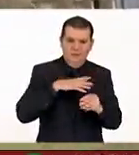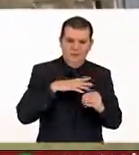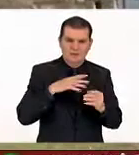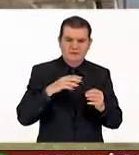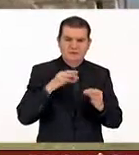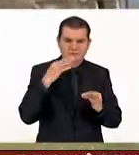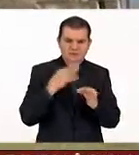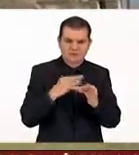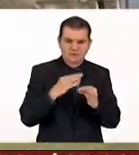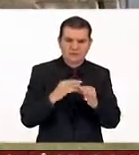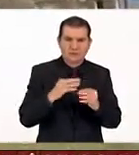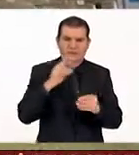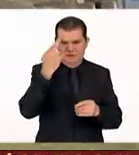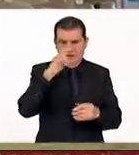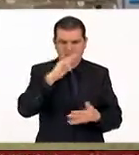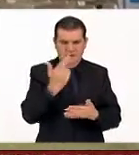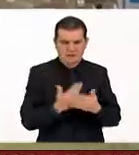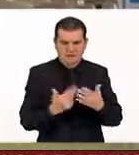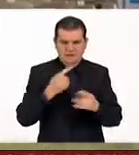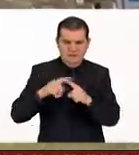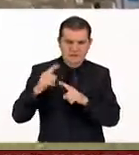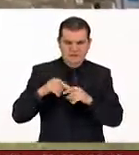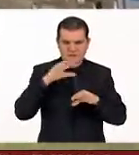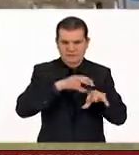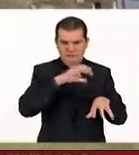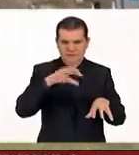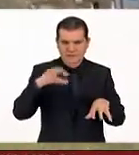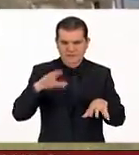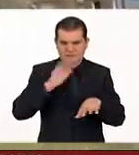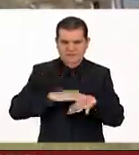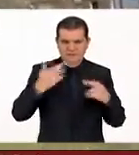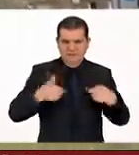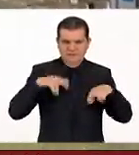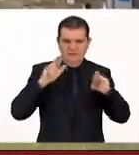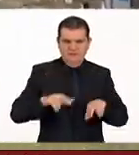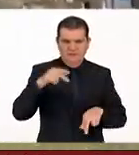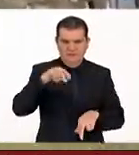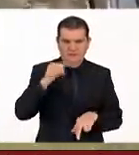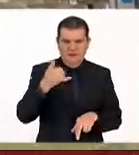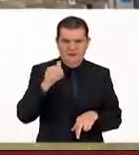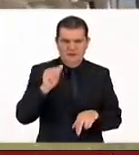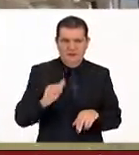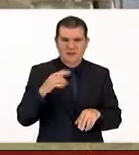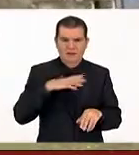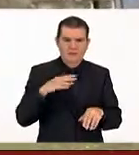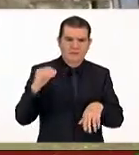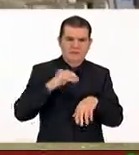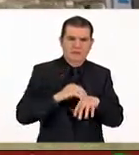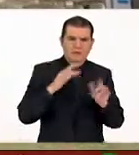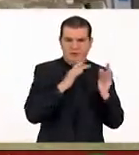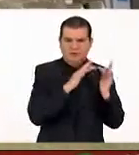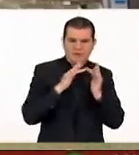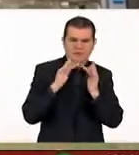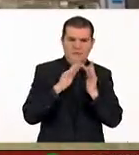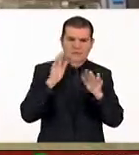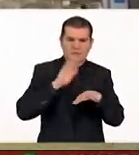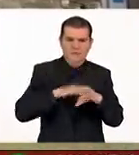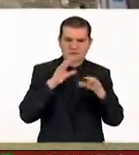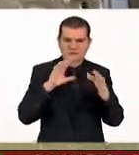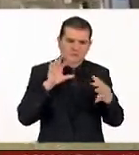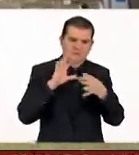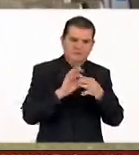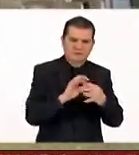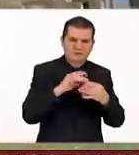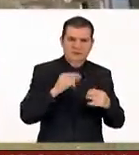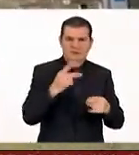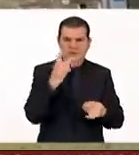manteles largos para recibir los artefactos más representativos de la cultura maya que van a poner en contacto más íntimo